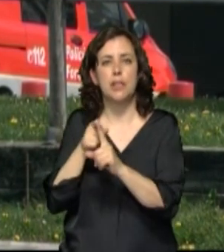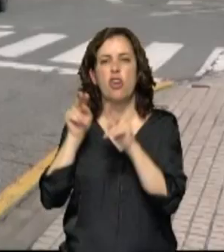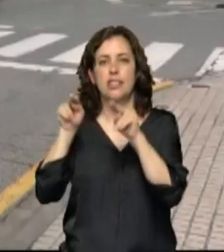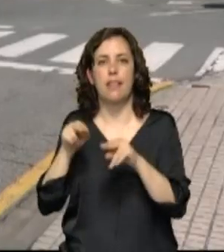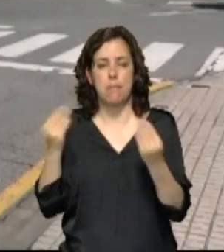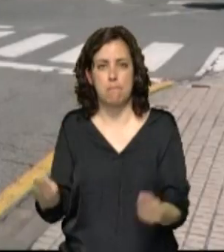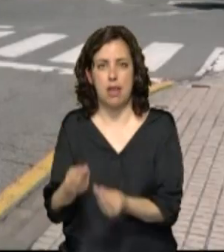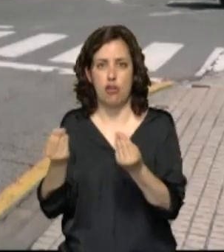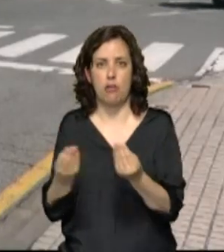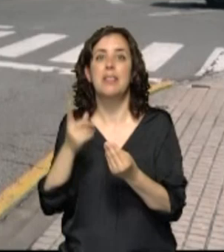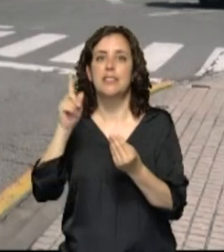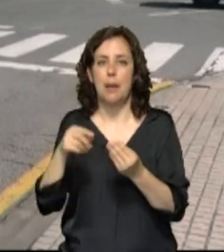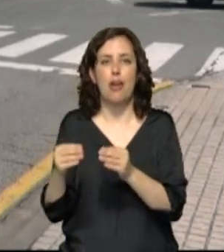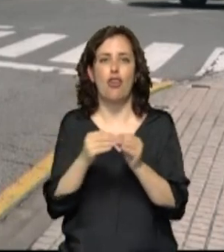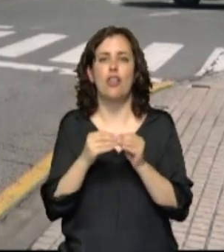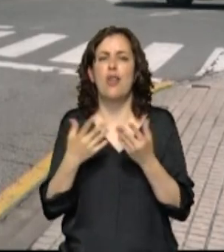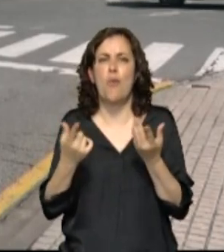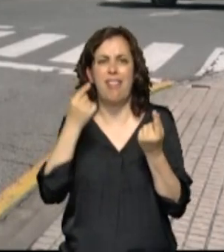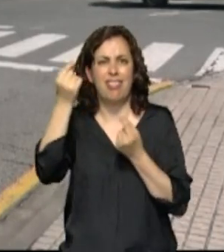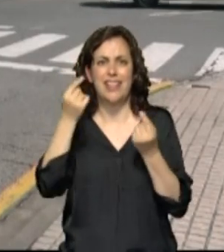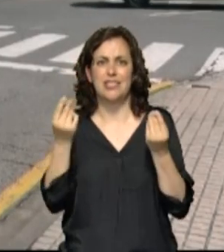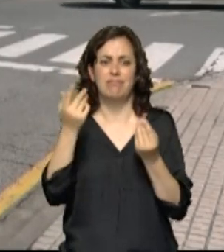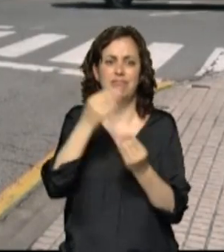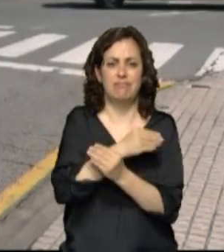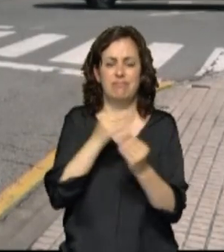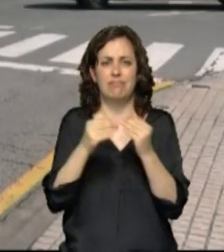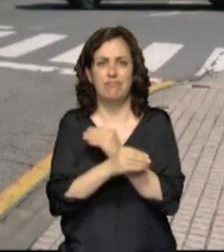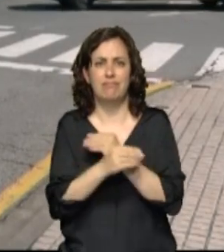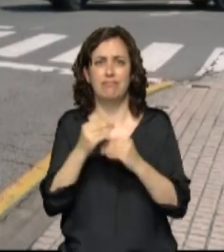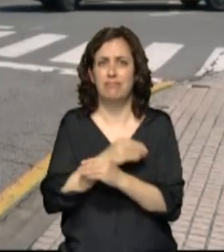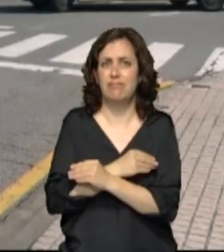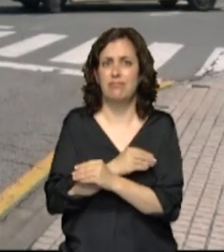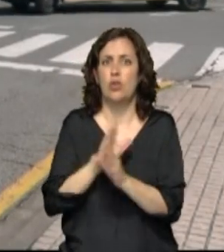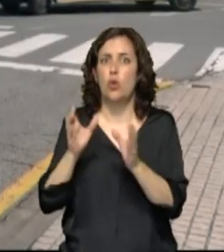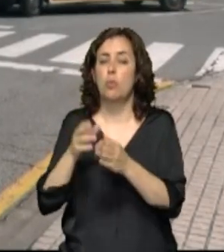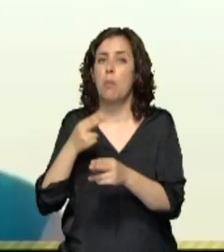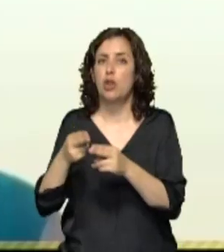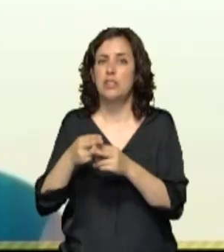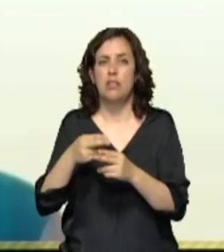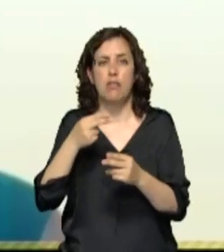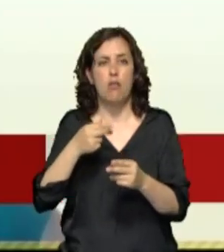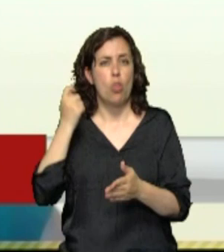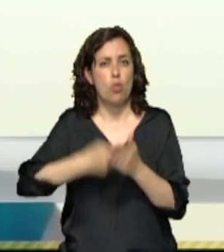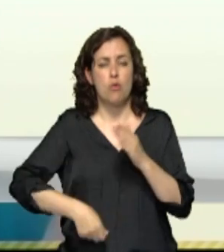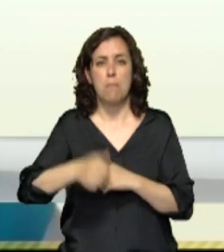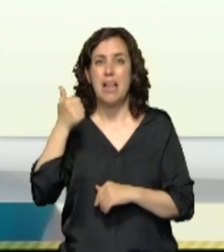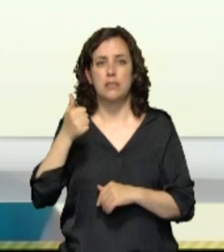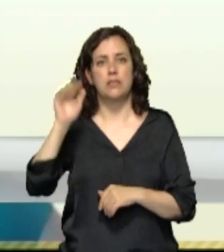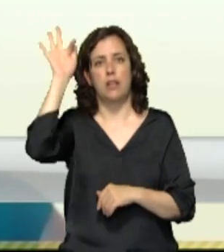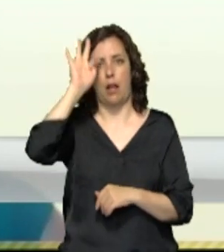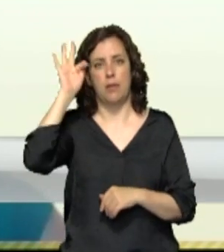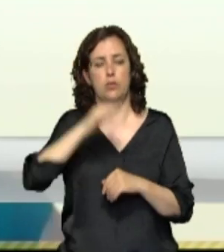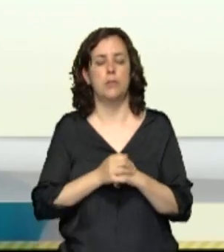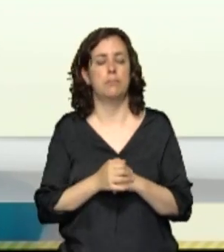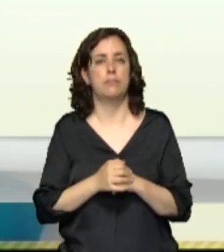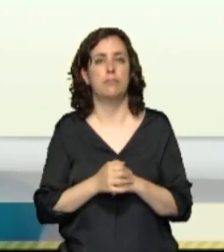convergen en otro punto, el baile de datos. El partido más crítico de la oposición, Navarra Suma. El gobierno de España va a pasar